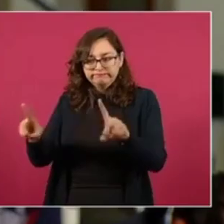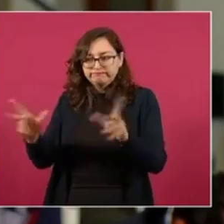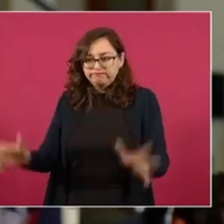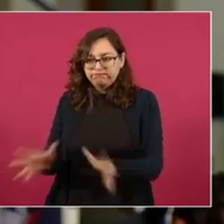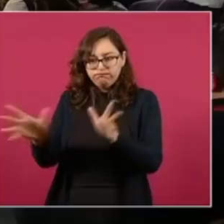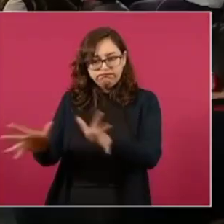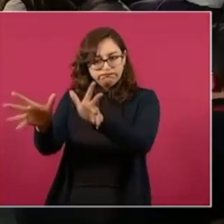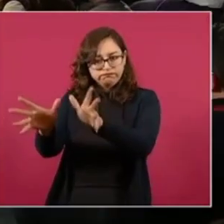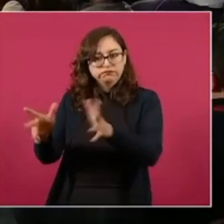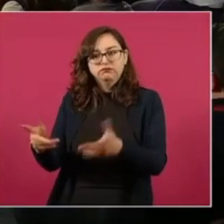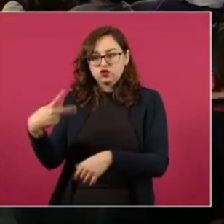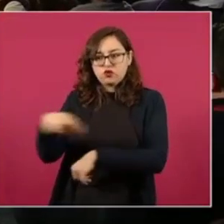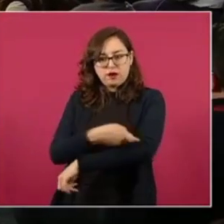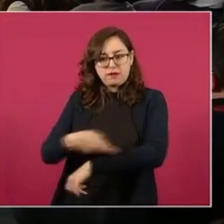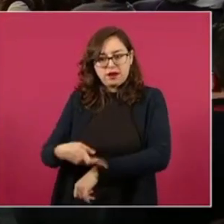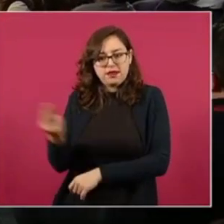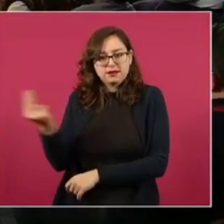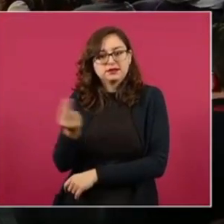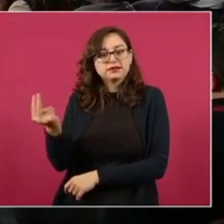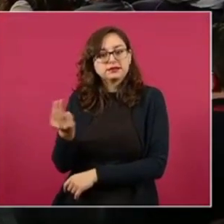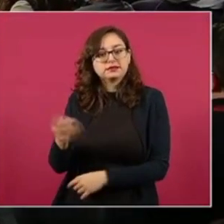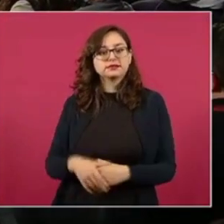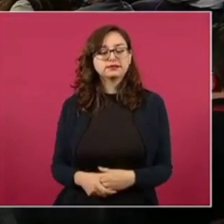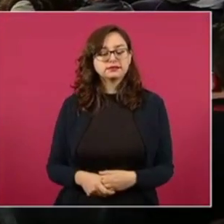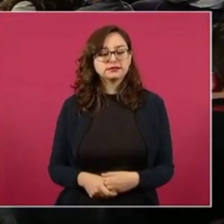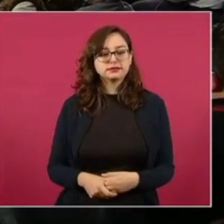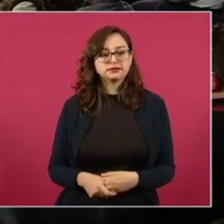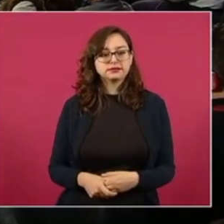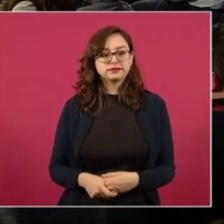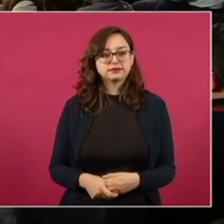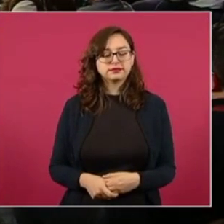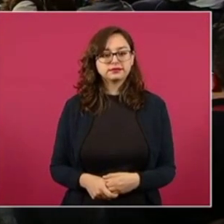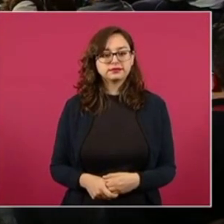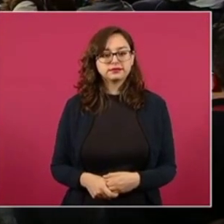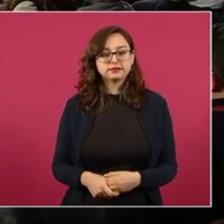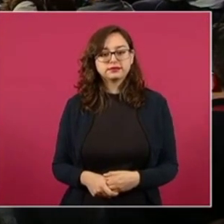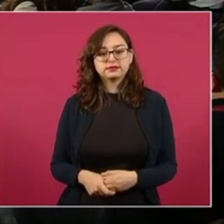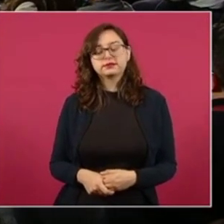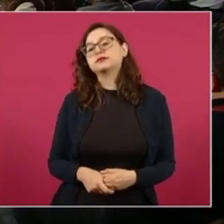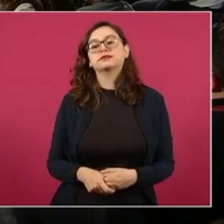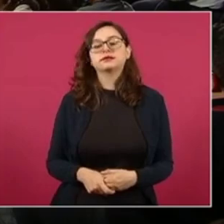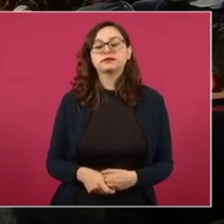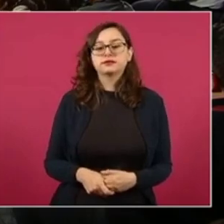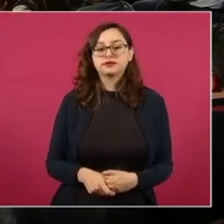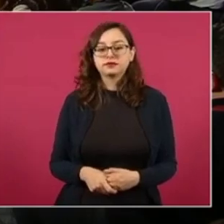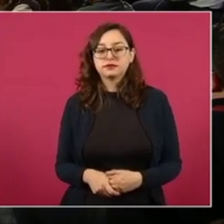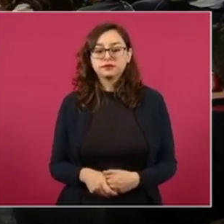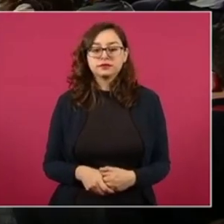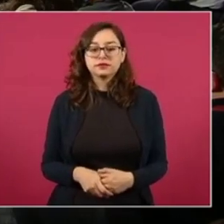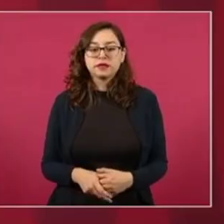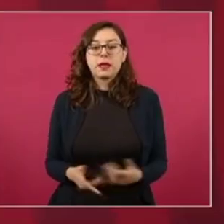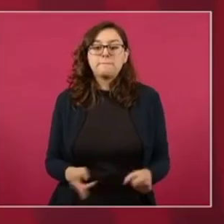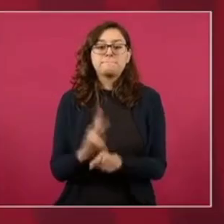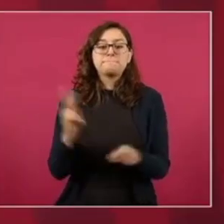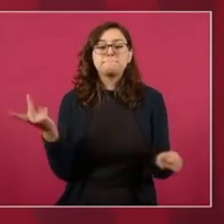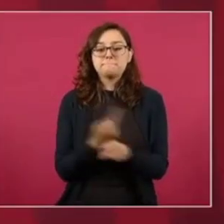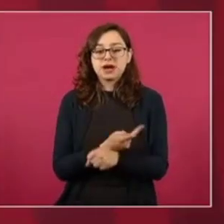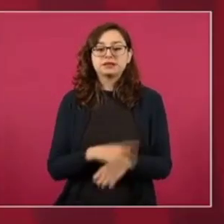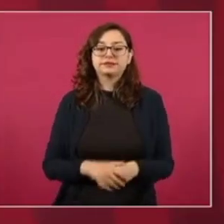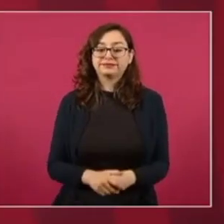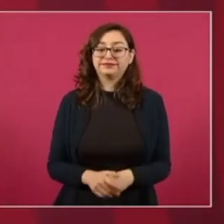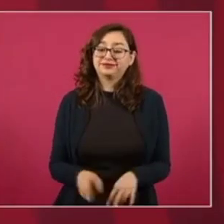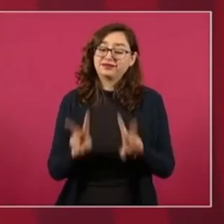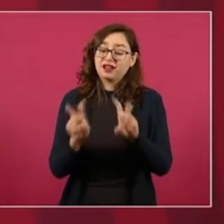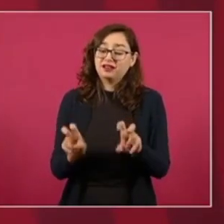naturalmente merecen ellos y sus familias. Sí, miren, la cuestión agraria, ya saben ustedes la